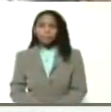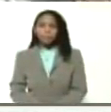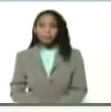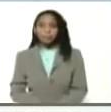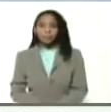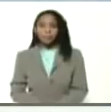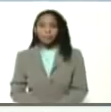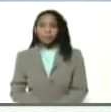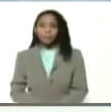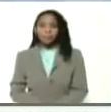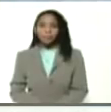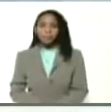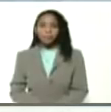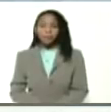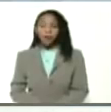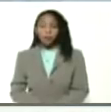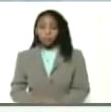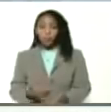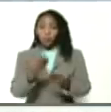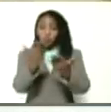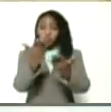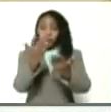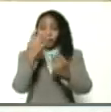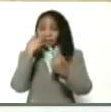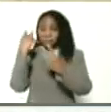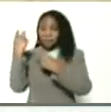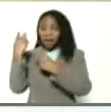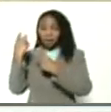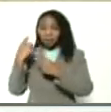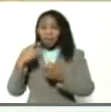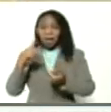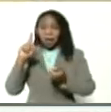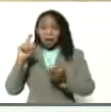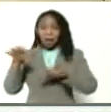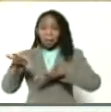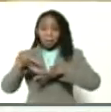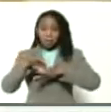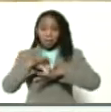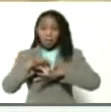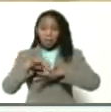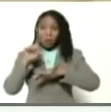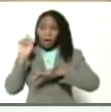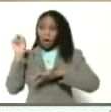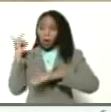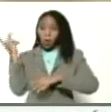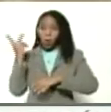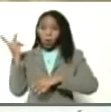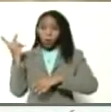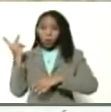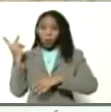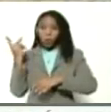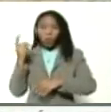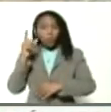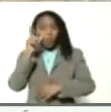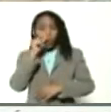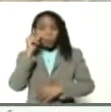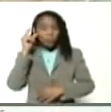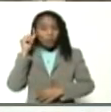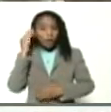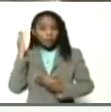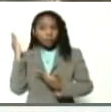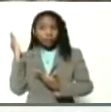para que ustedes vean este matrimonio José Bolívar y Carmen Castro